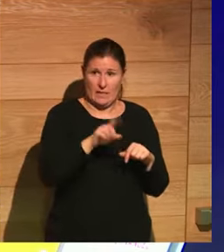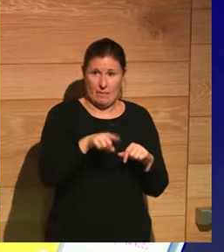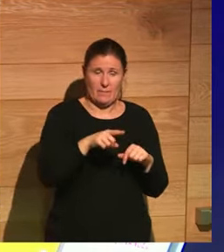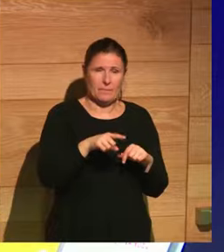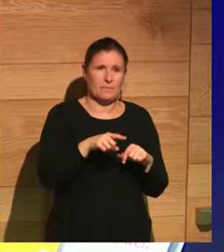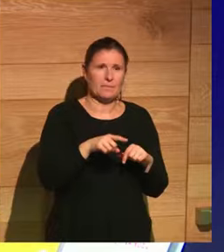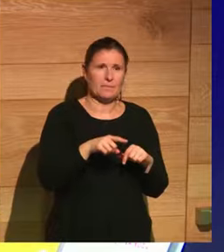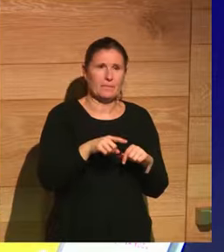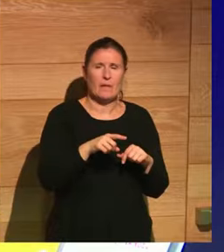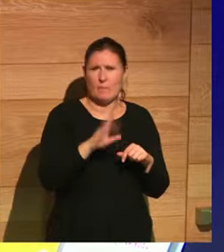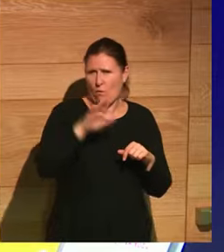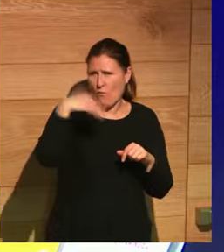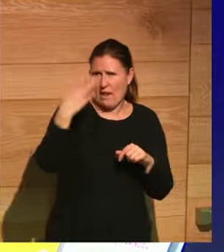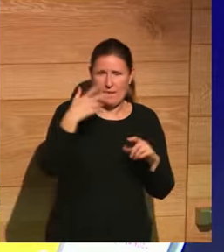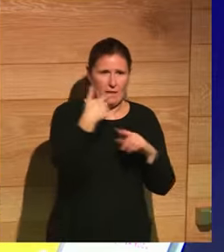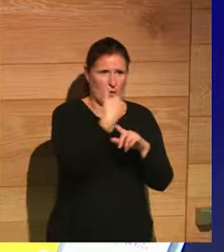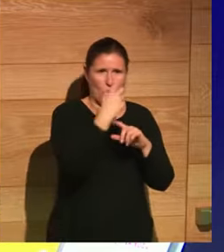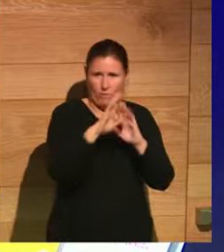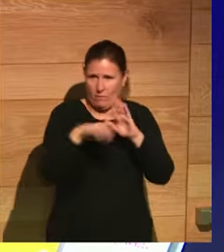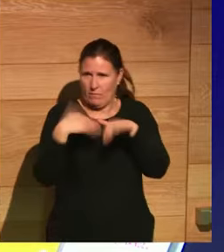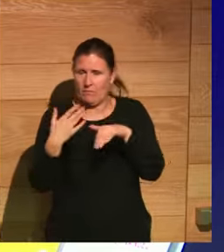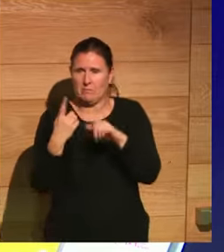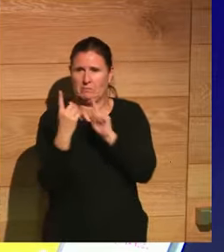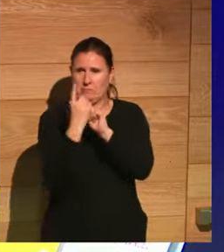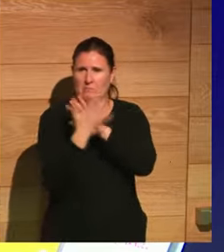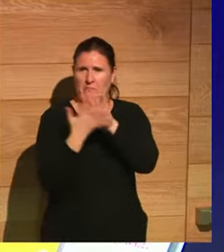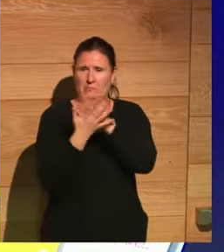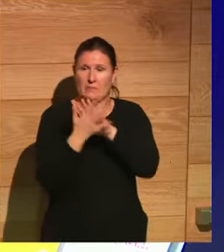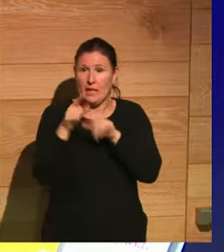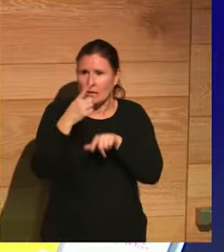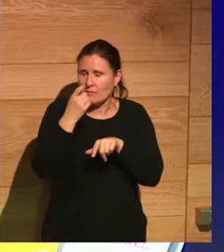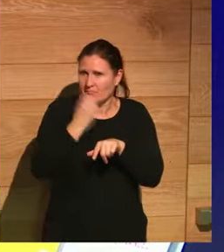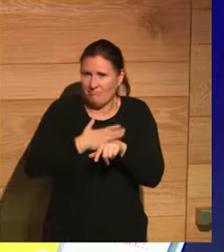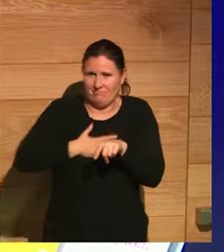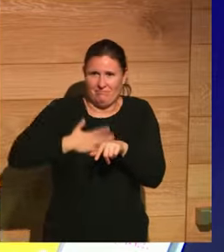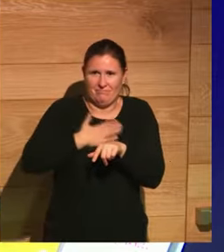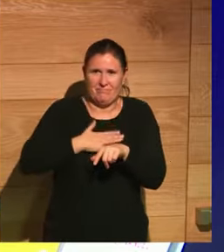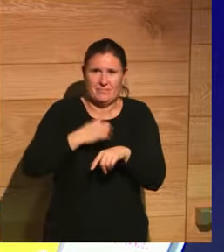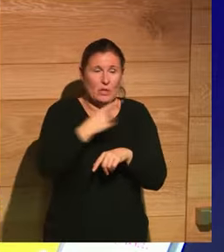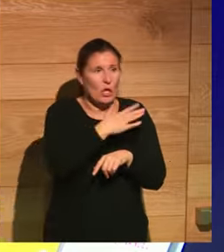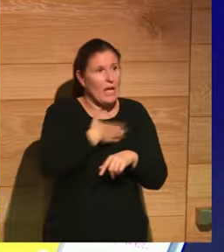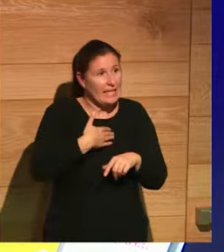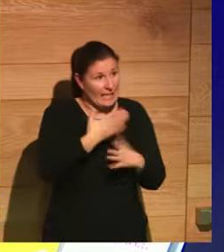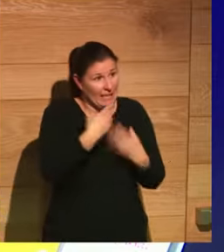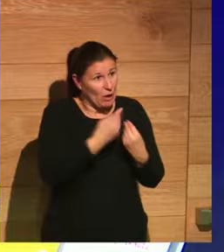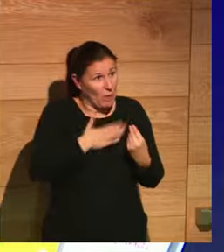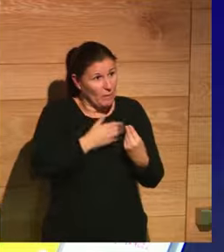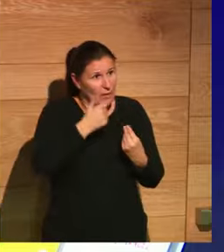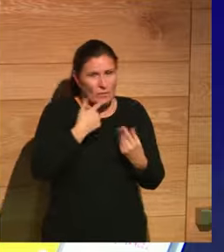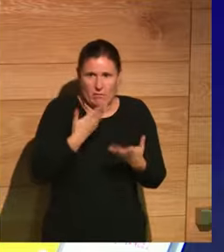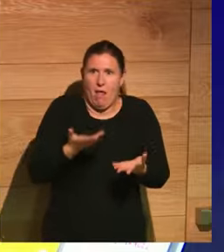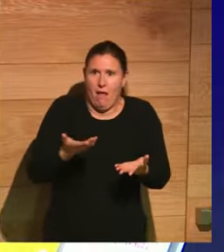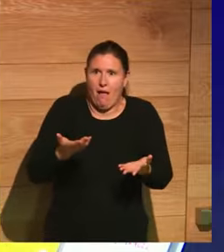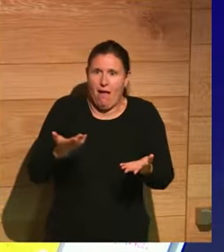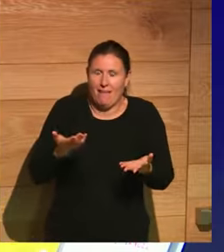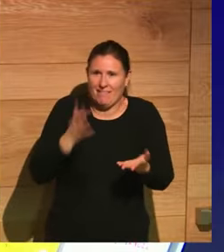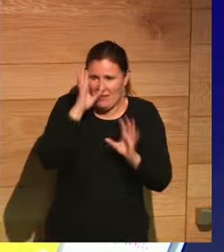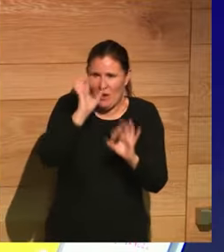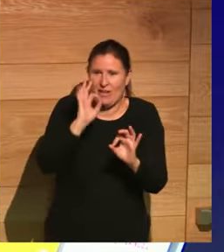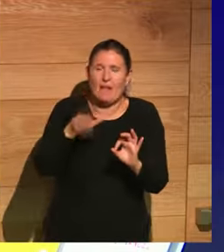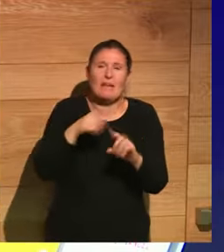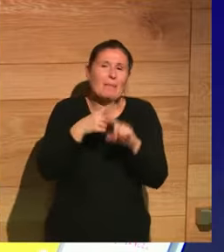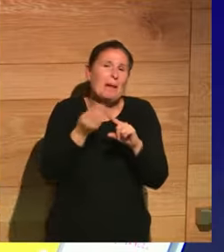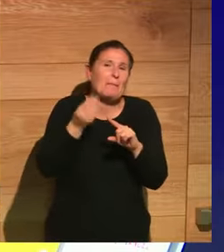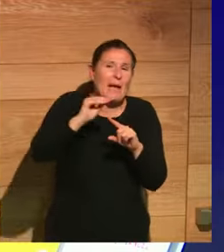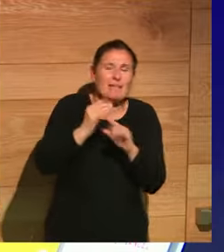fuera de cámaras pues le hice una entrevista y luego amabilísima ella me dijo pero no quieres hablar otro rato conmigo yo le dije ¿cómo? claro que sí estuvimos